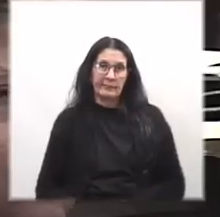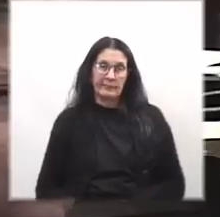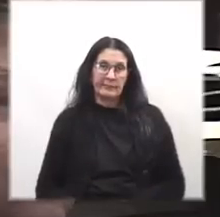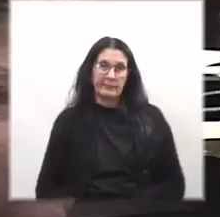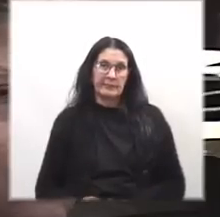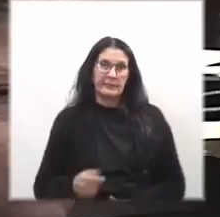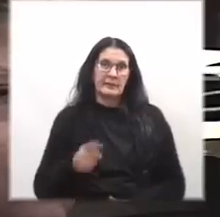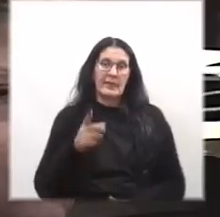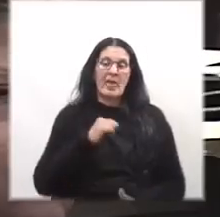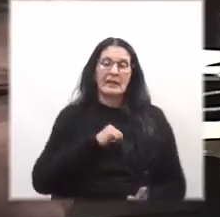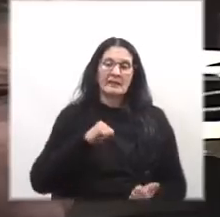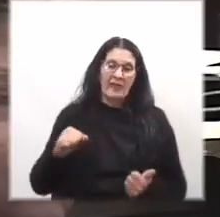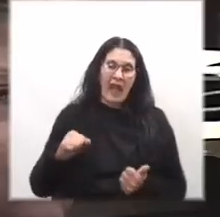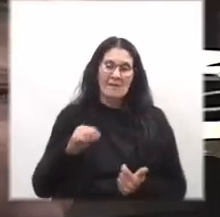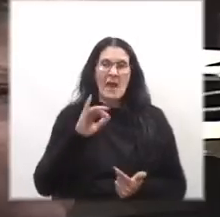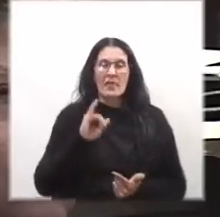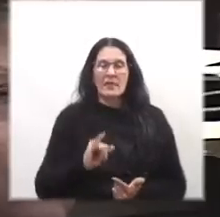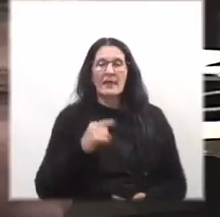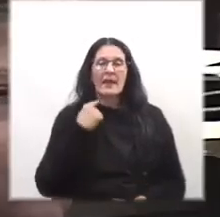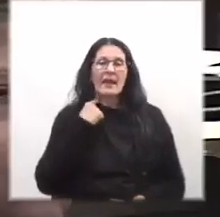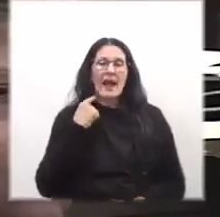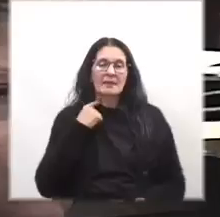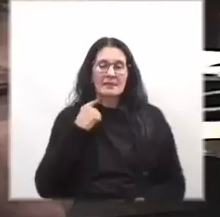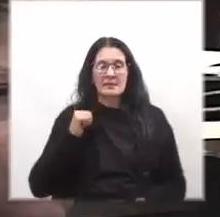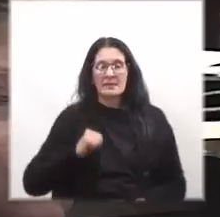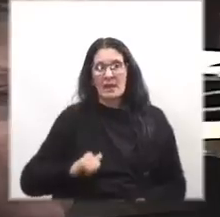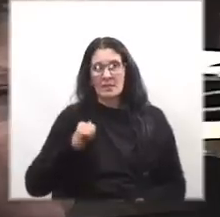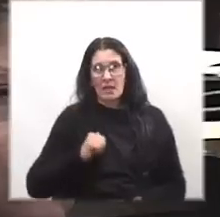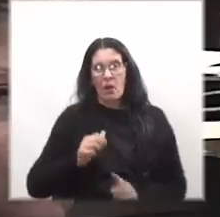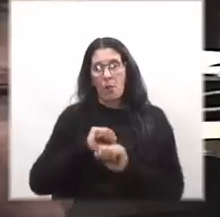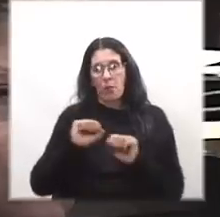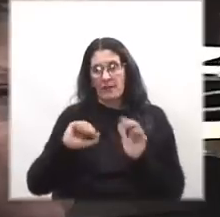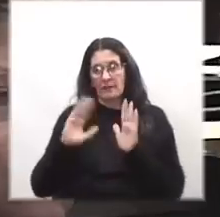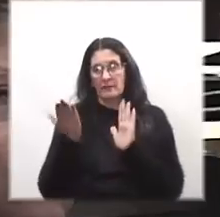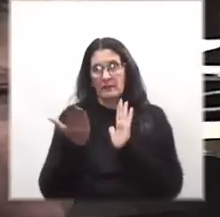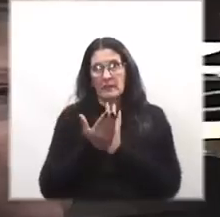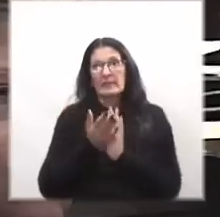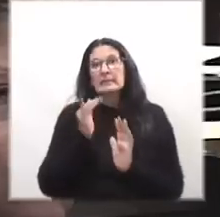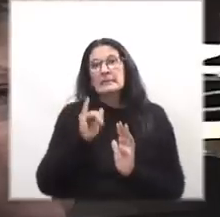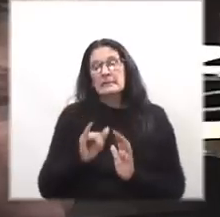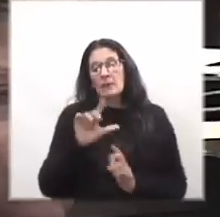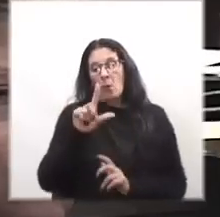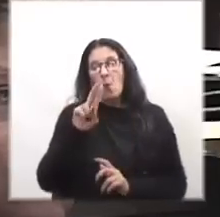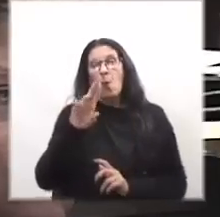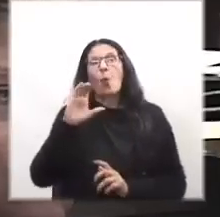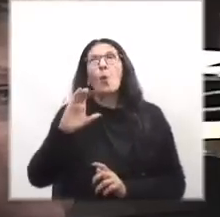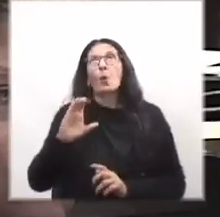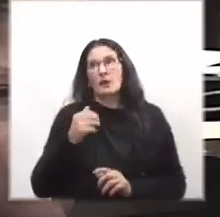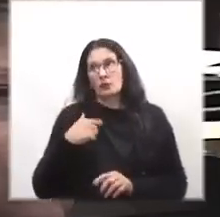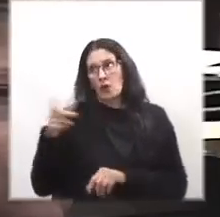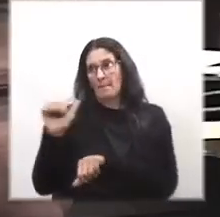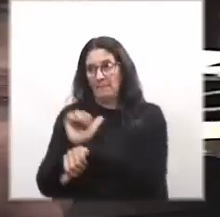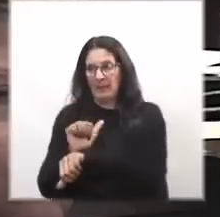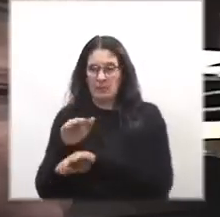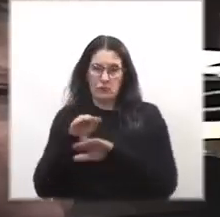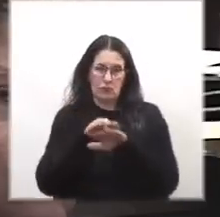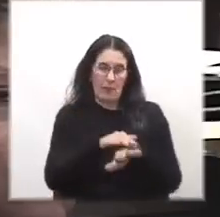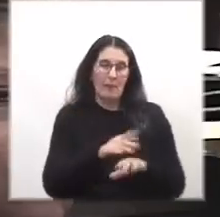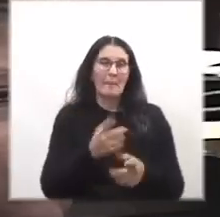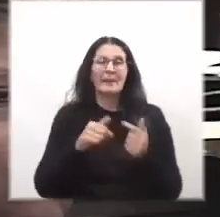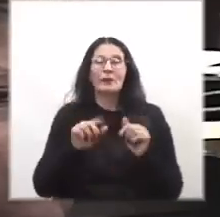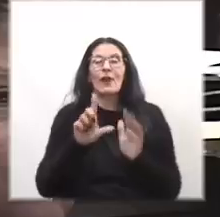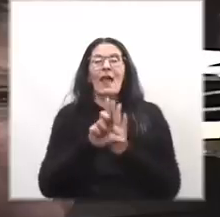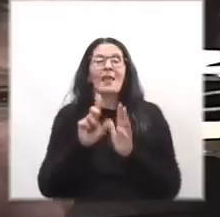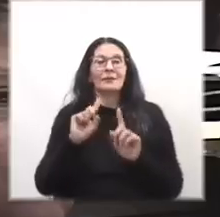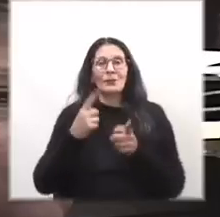las estafas y los delitos de gas hallado hubieran sido sancionados pero la LUC dice si la LUC hubiera existido yo lo meto expreso pero como la ley no puede ser retroactiva